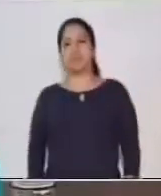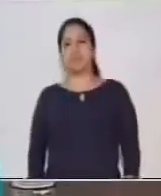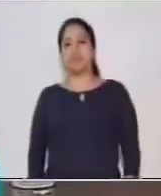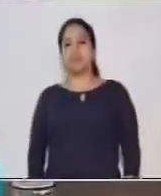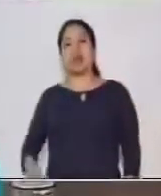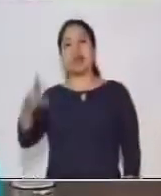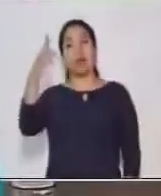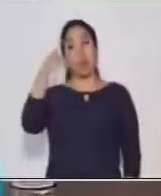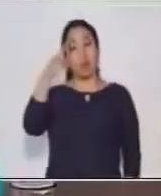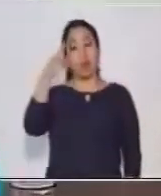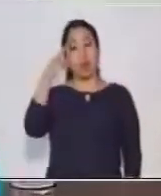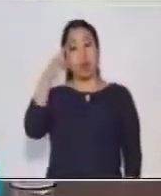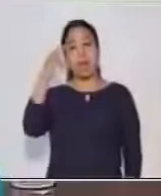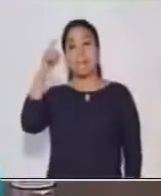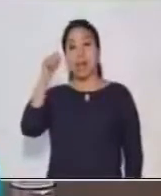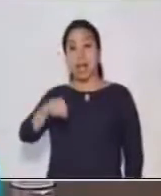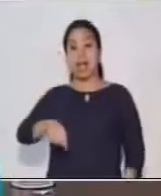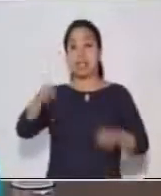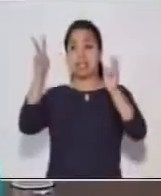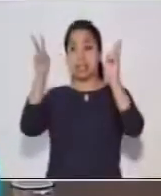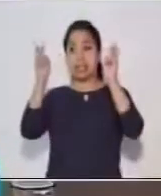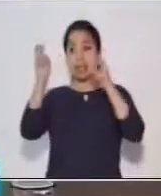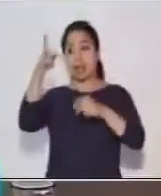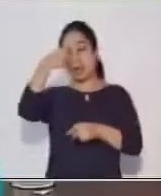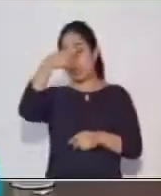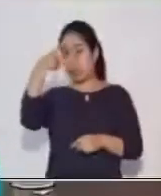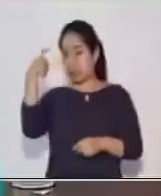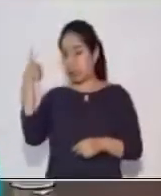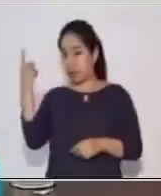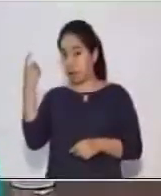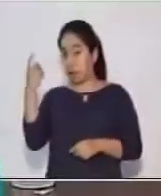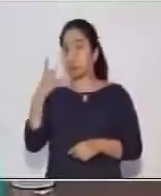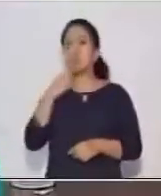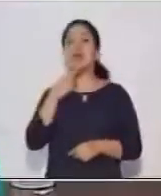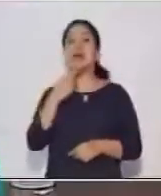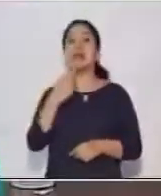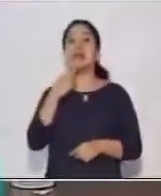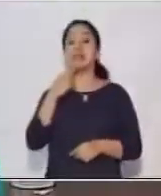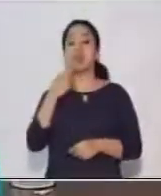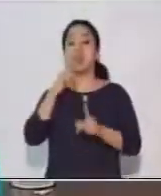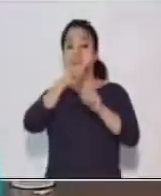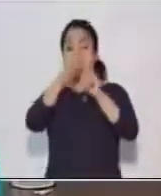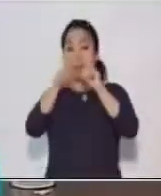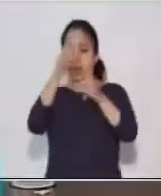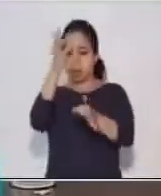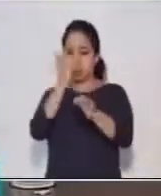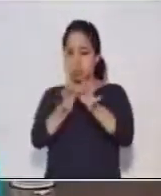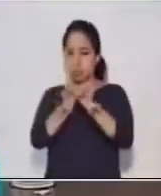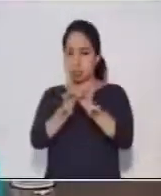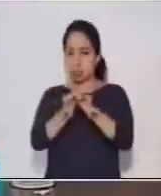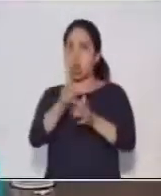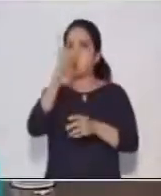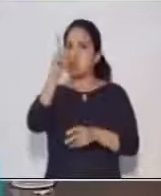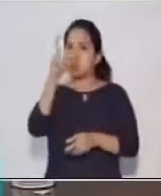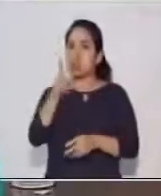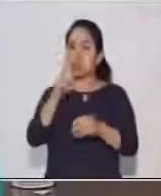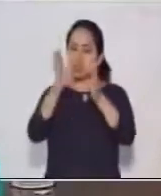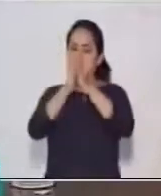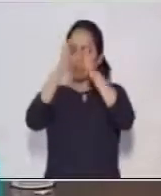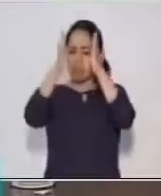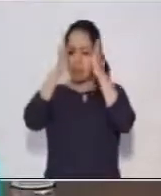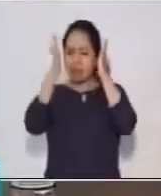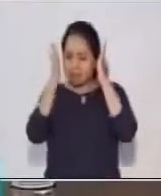Recuerden que para este tema que trabajamos, las respuestas a preguntas literales, ustedes tienen que poner